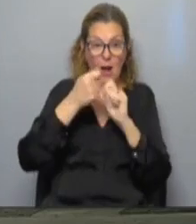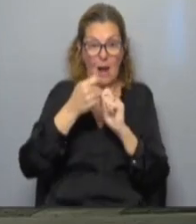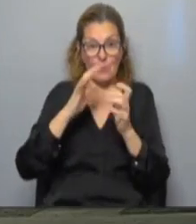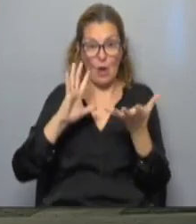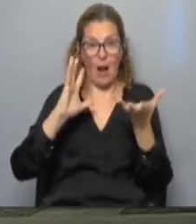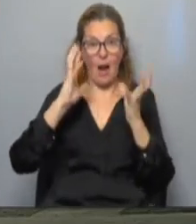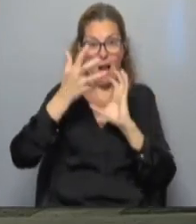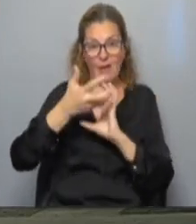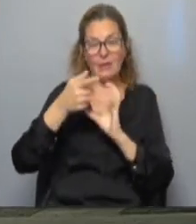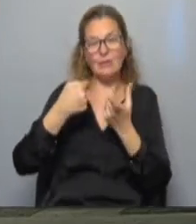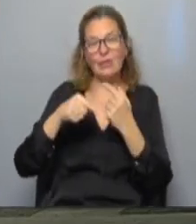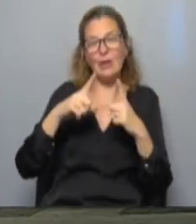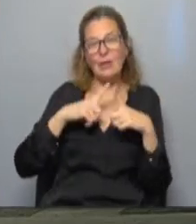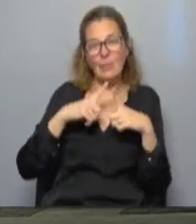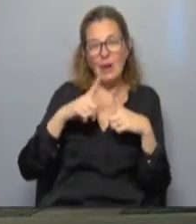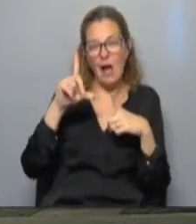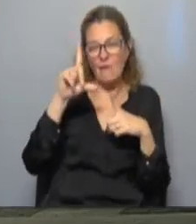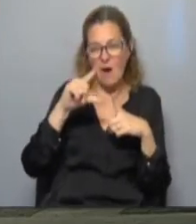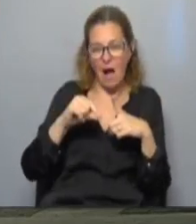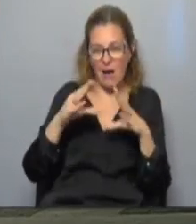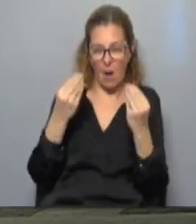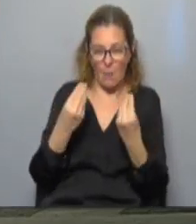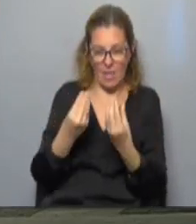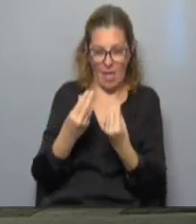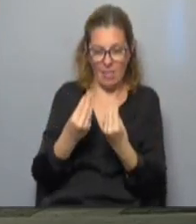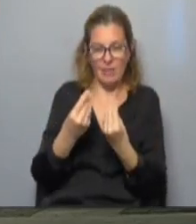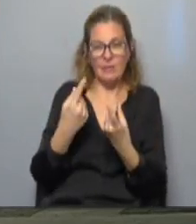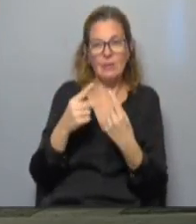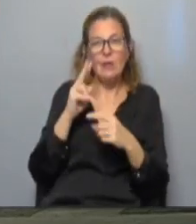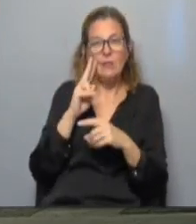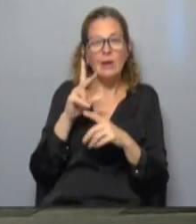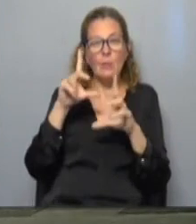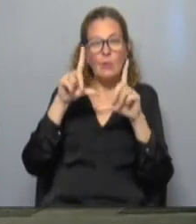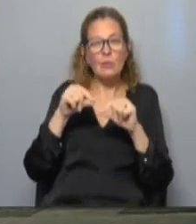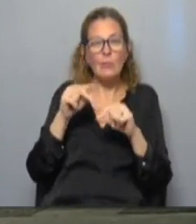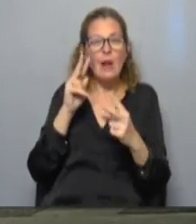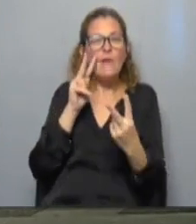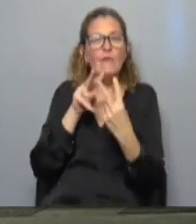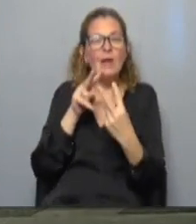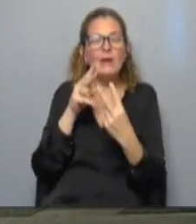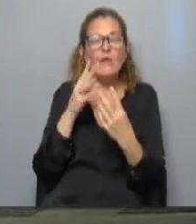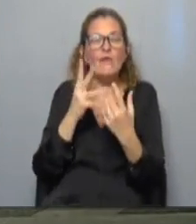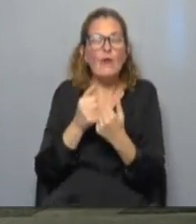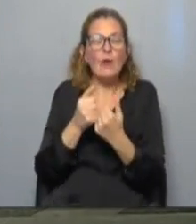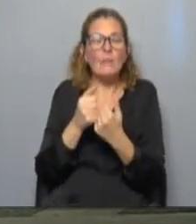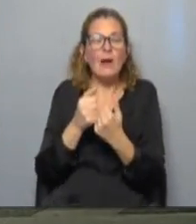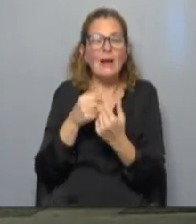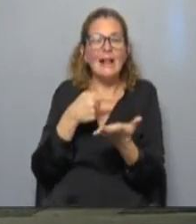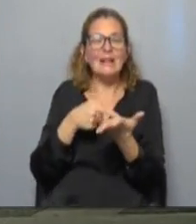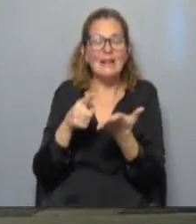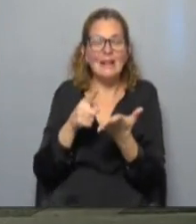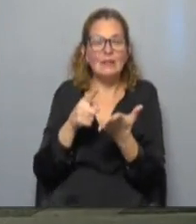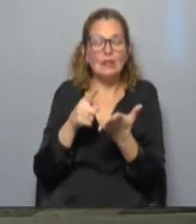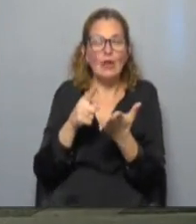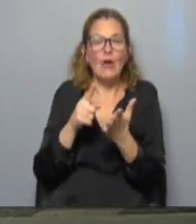de aire, por lo que se espera que disminuya la humedad. Se prevé que la reducción de la visibilidad afecte puntualmente al centro y al